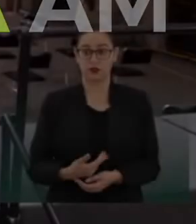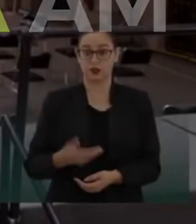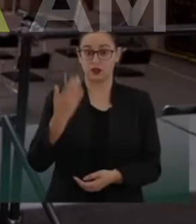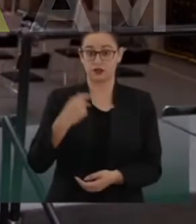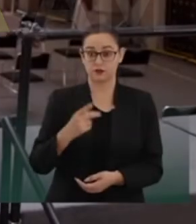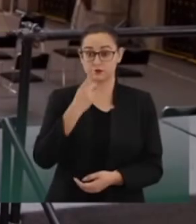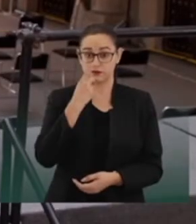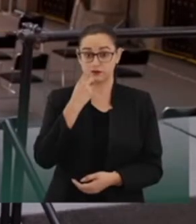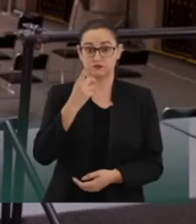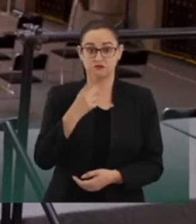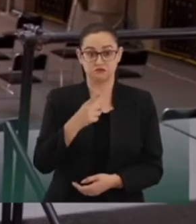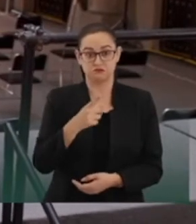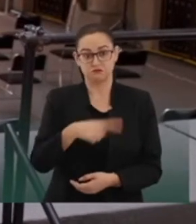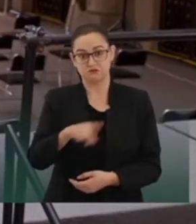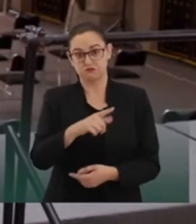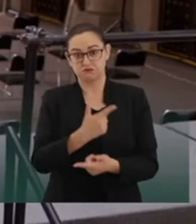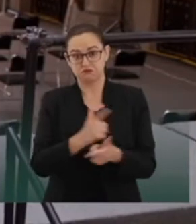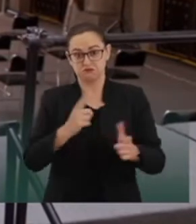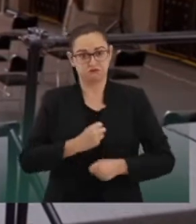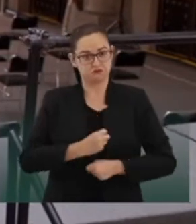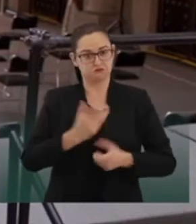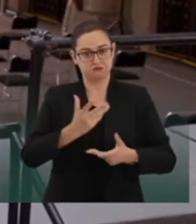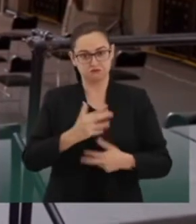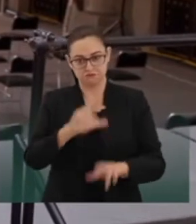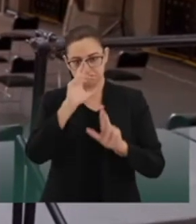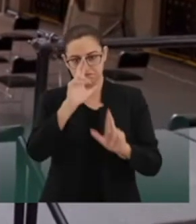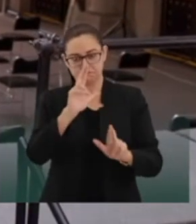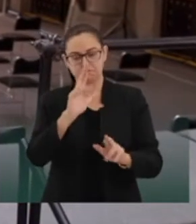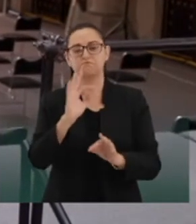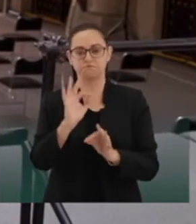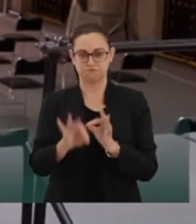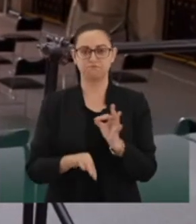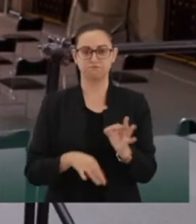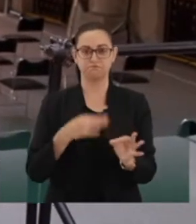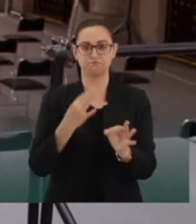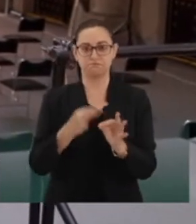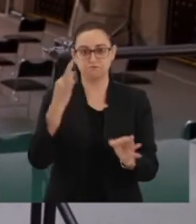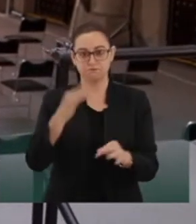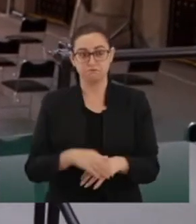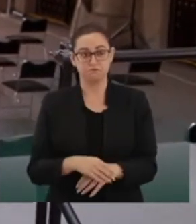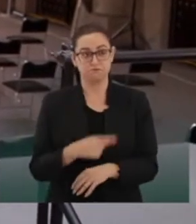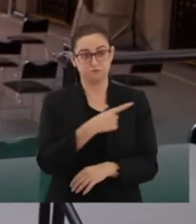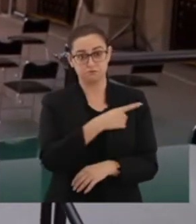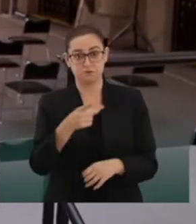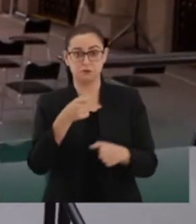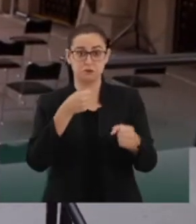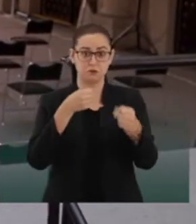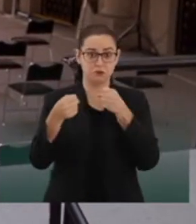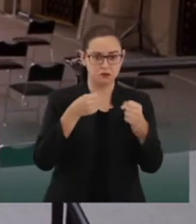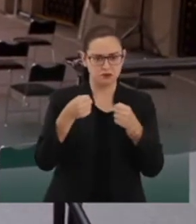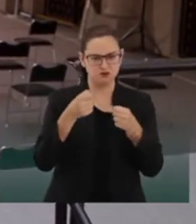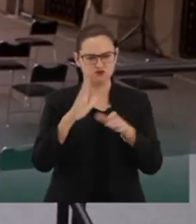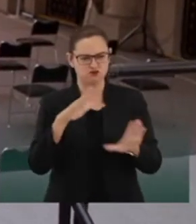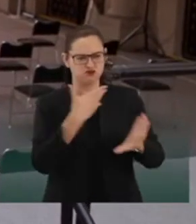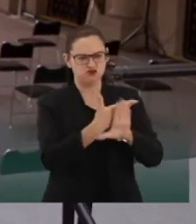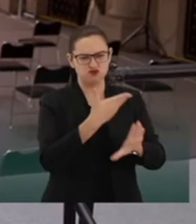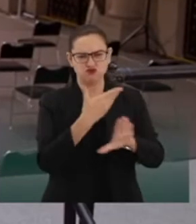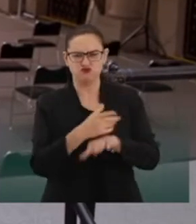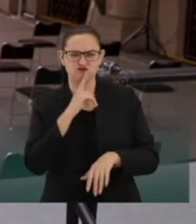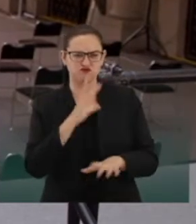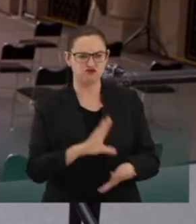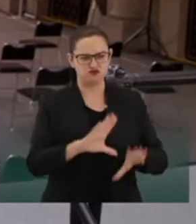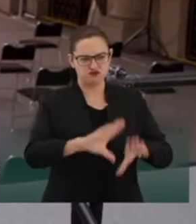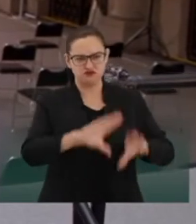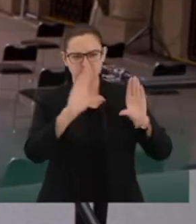Dijimos que íbamos a respetar la libertad de expresión y cumplimos. Ningún periodista es perseguido,